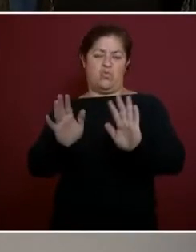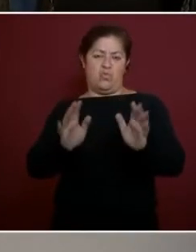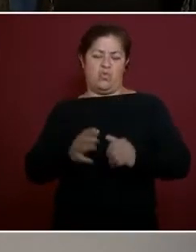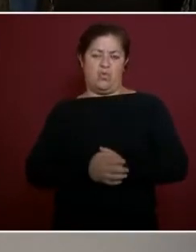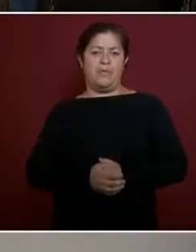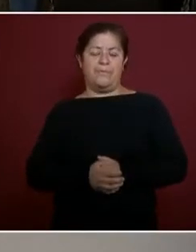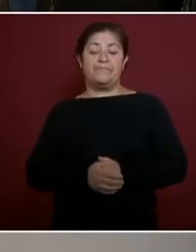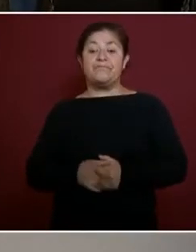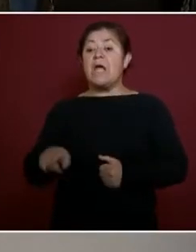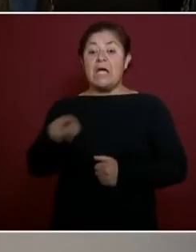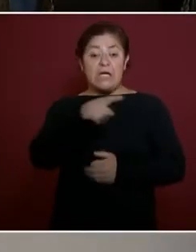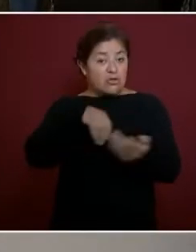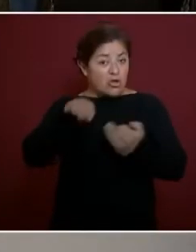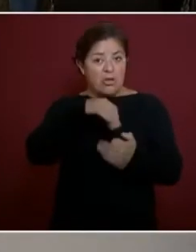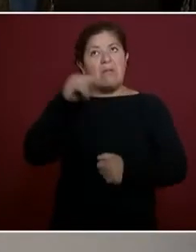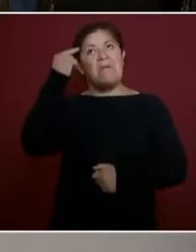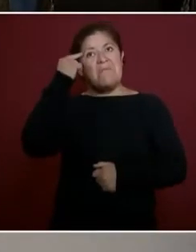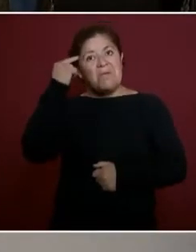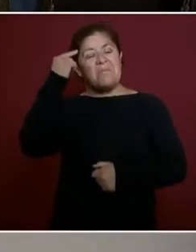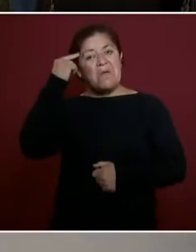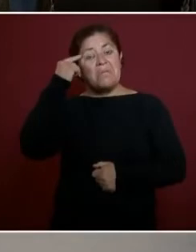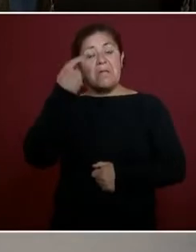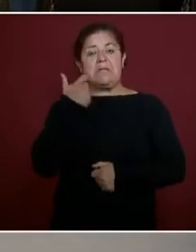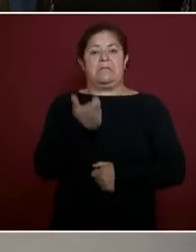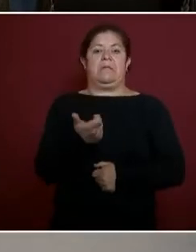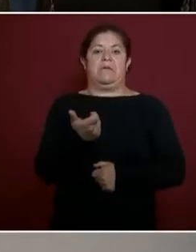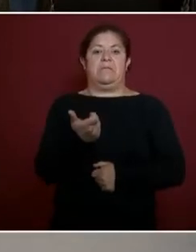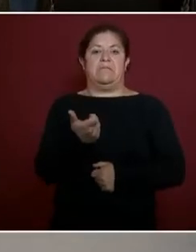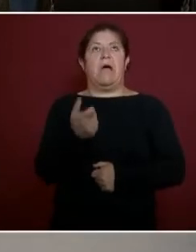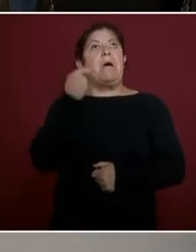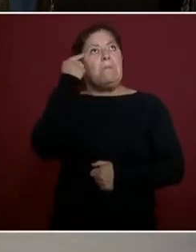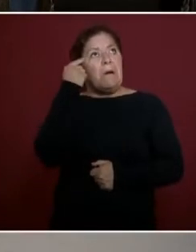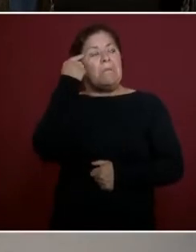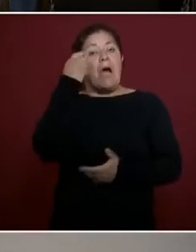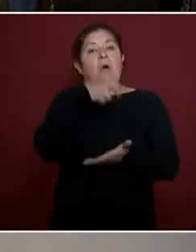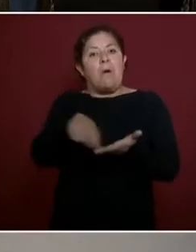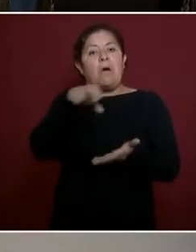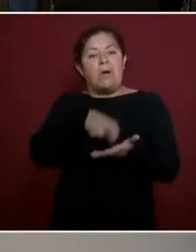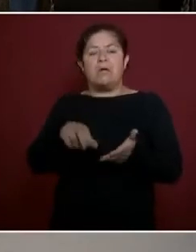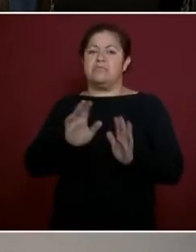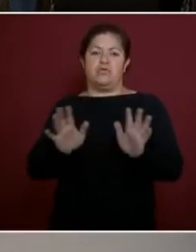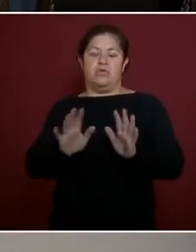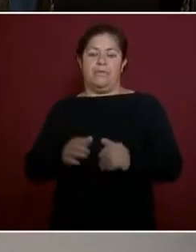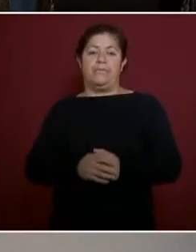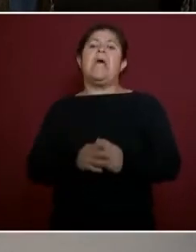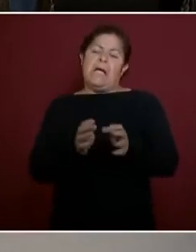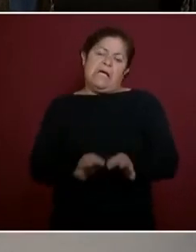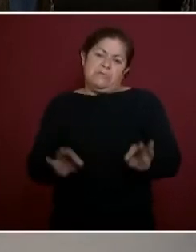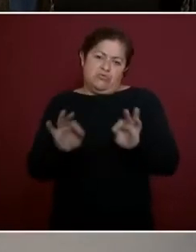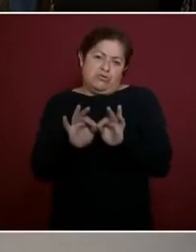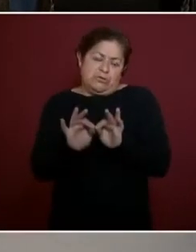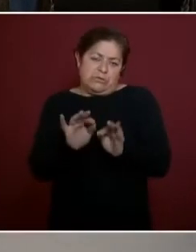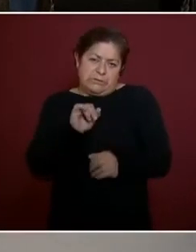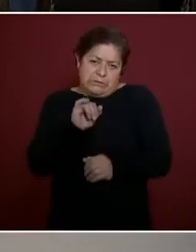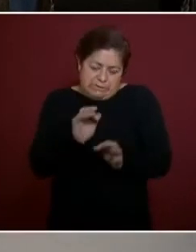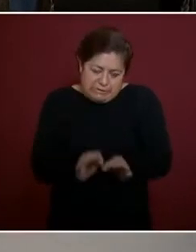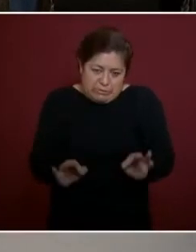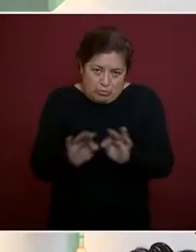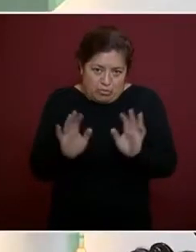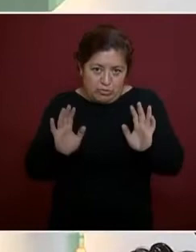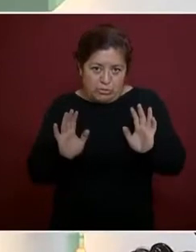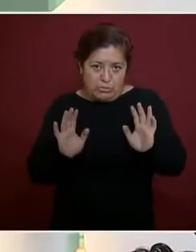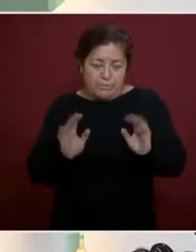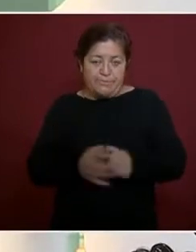estemos pensando nada más en lo material. Es importante el bienestar